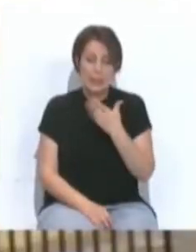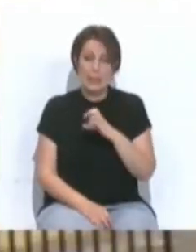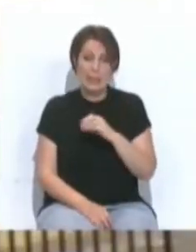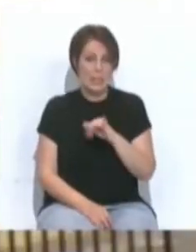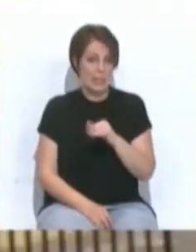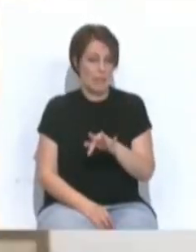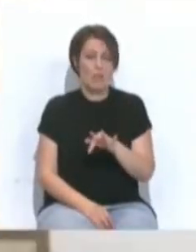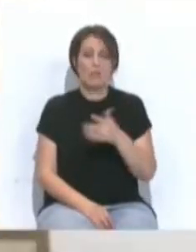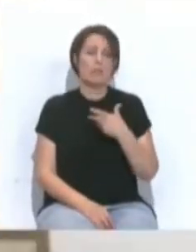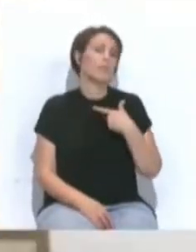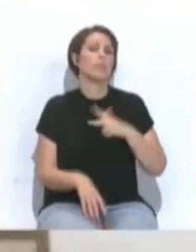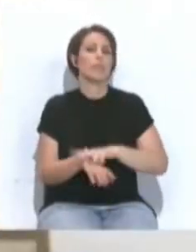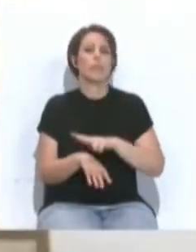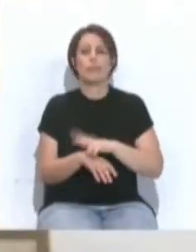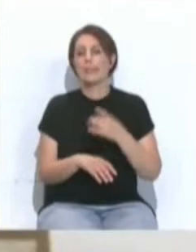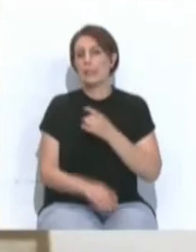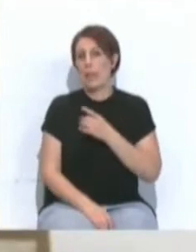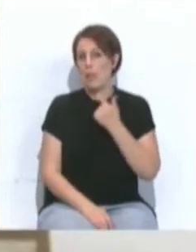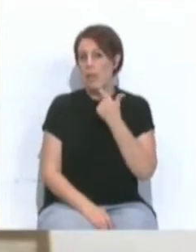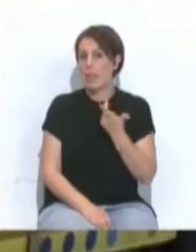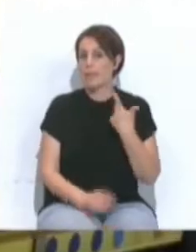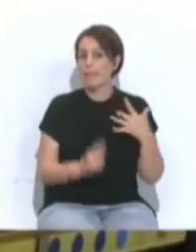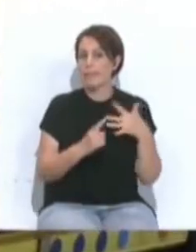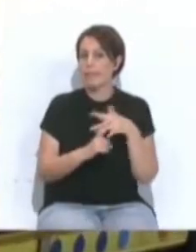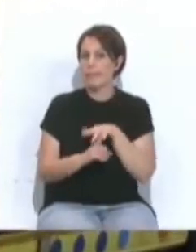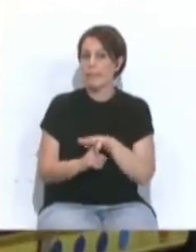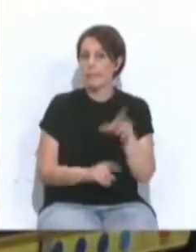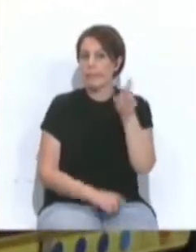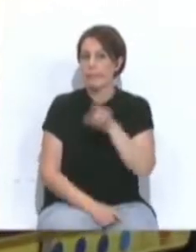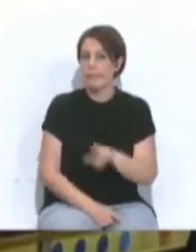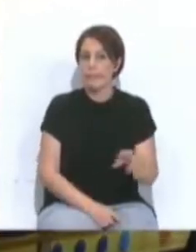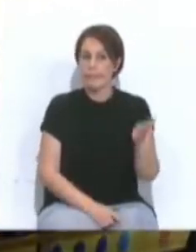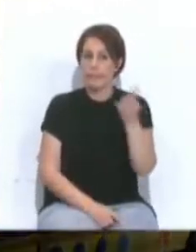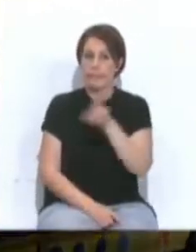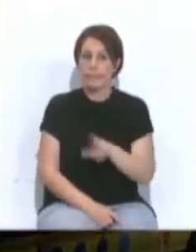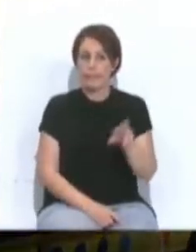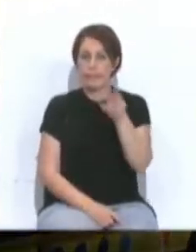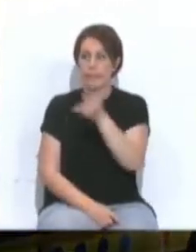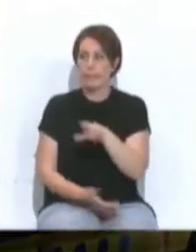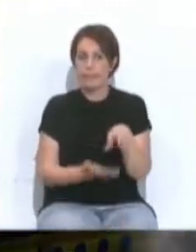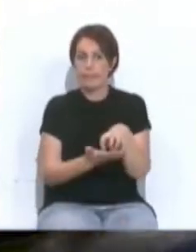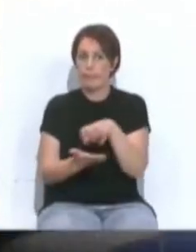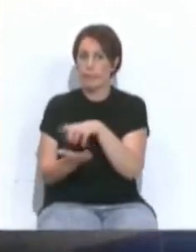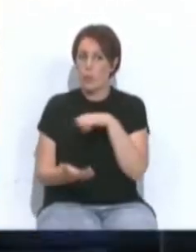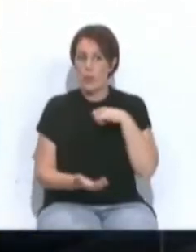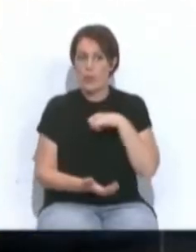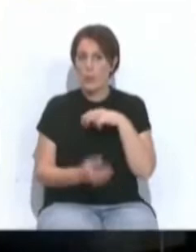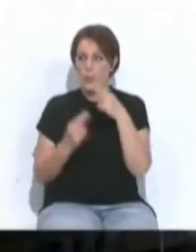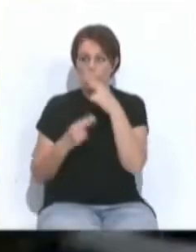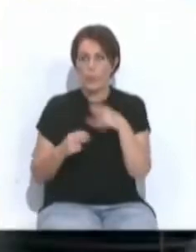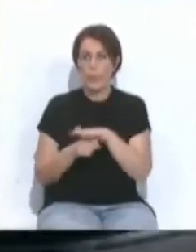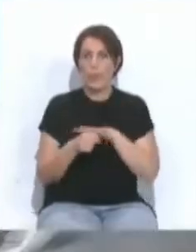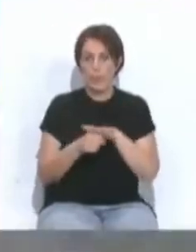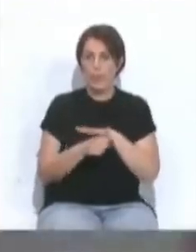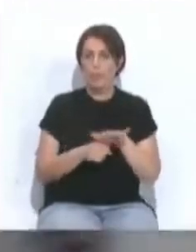CSIF. Los delegados del sindicato aseguran que la circunstancia se está repitiendo en el resto de centros hospitalarios públicos de la